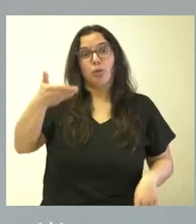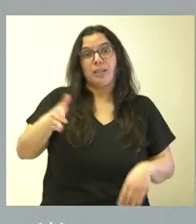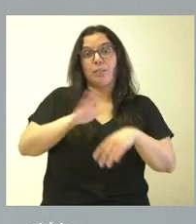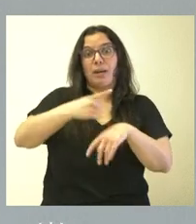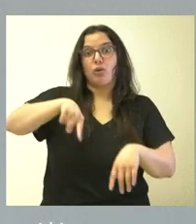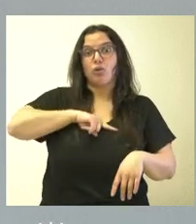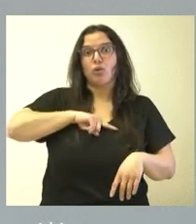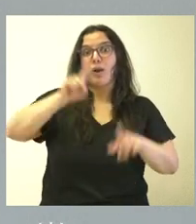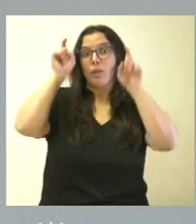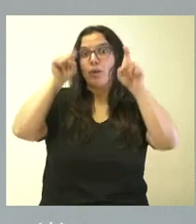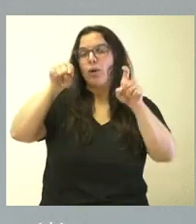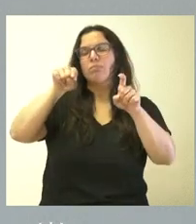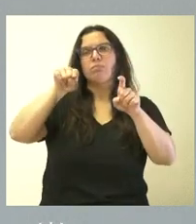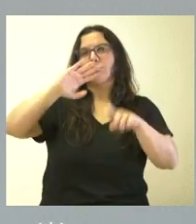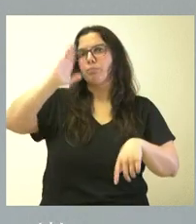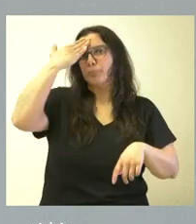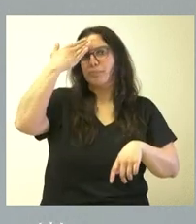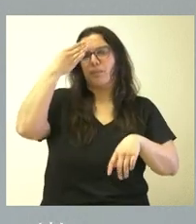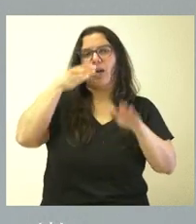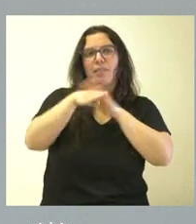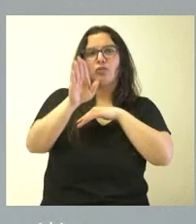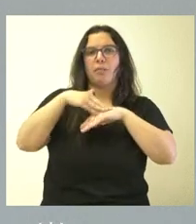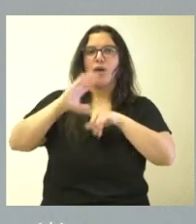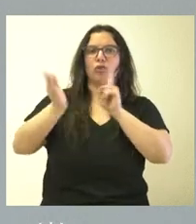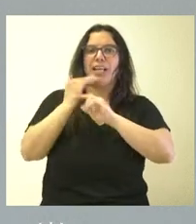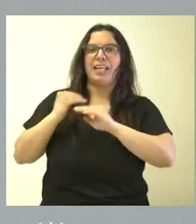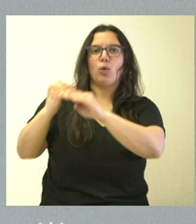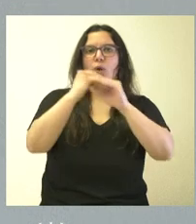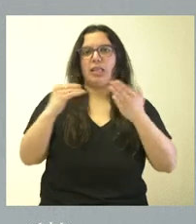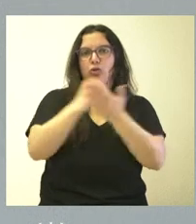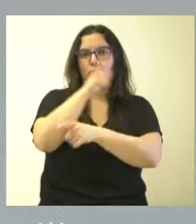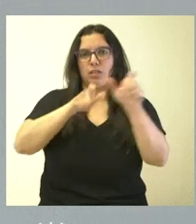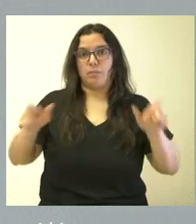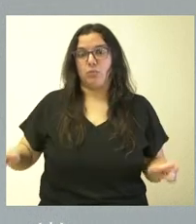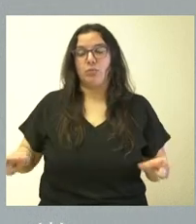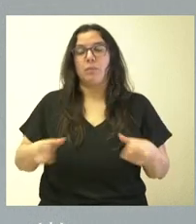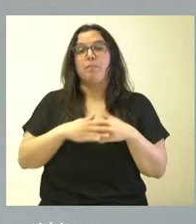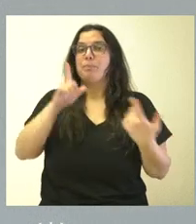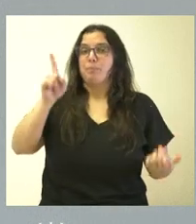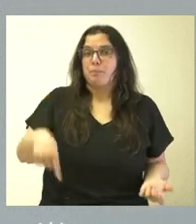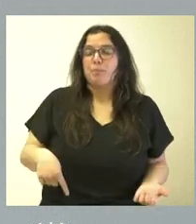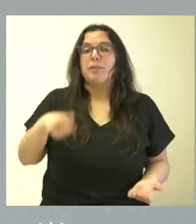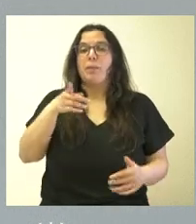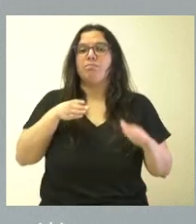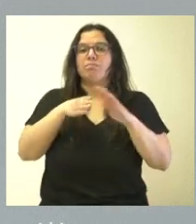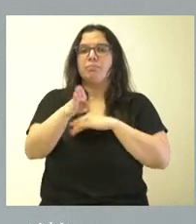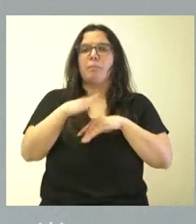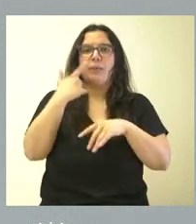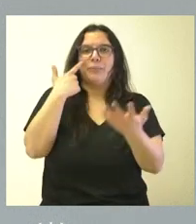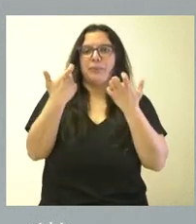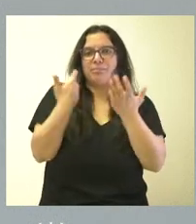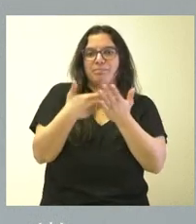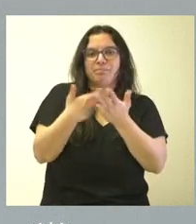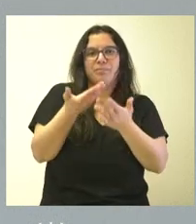la educación es la principal vía de acceso hacia la igualdad de todas las personas y también es una vía para reflejar el talento